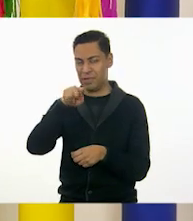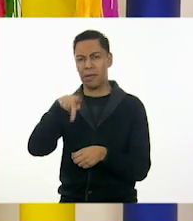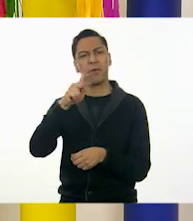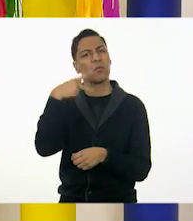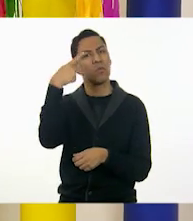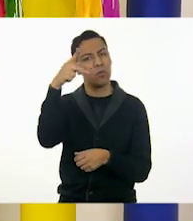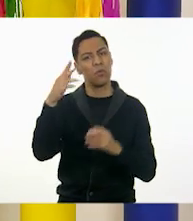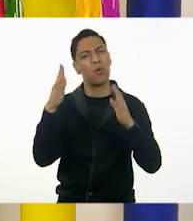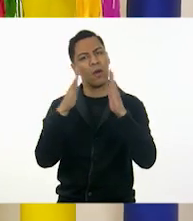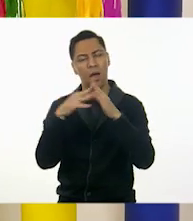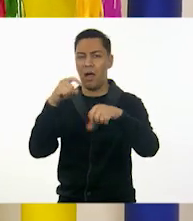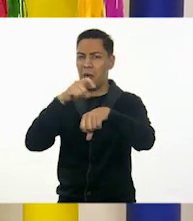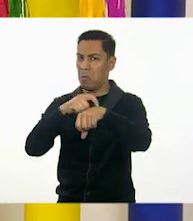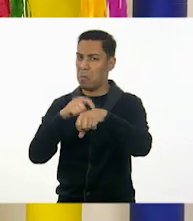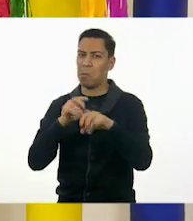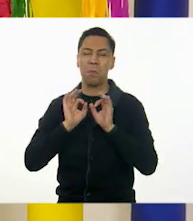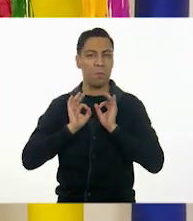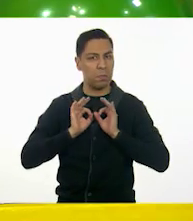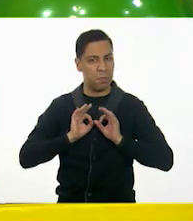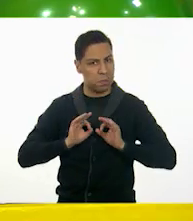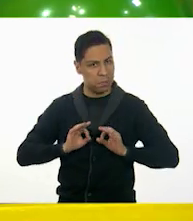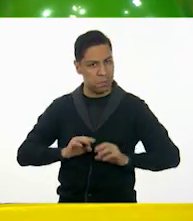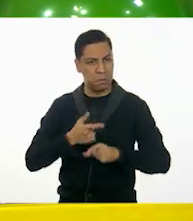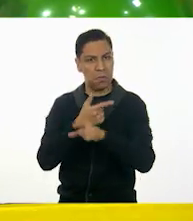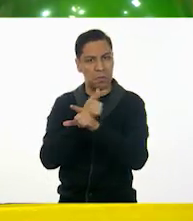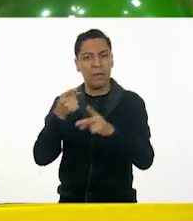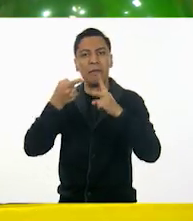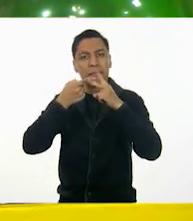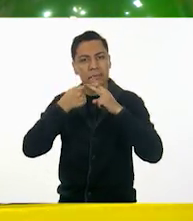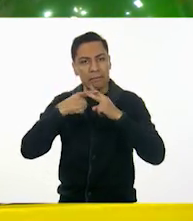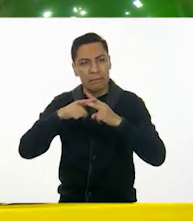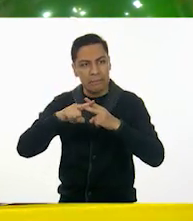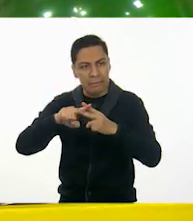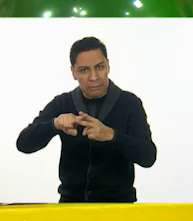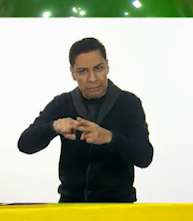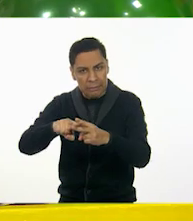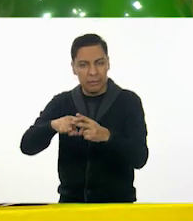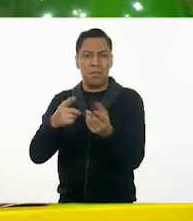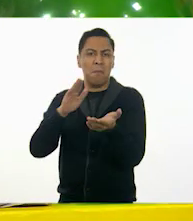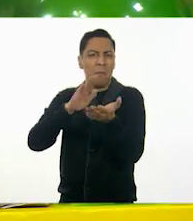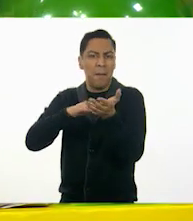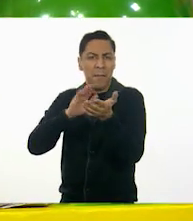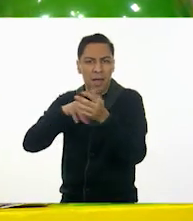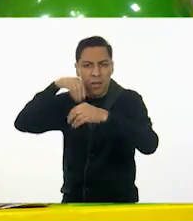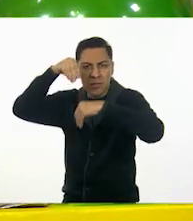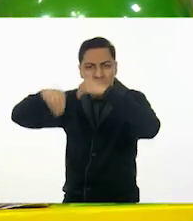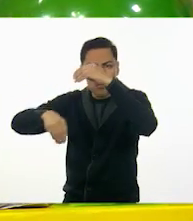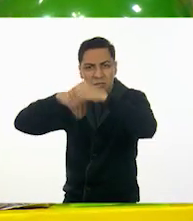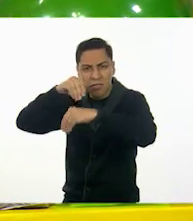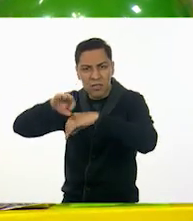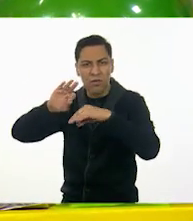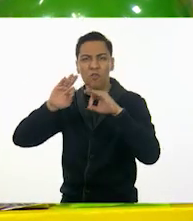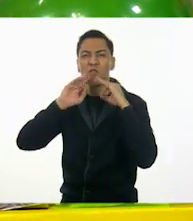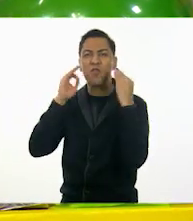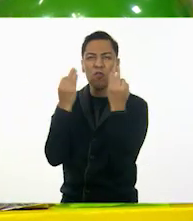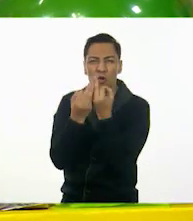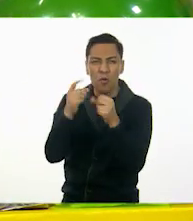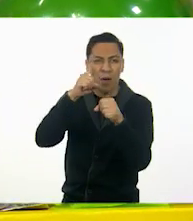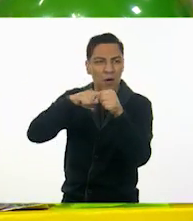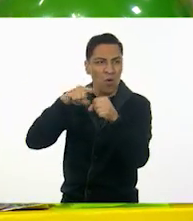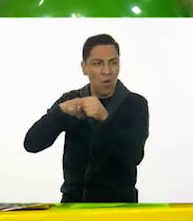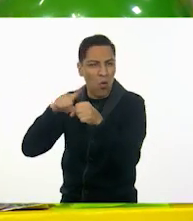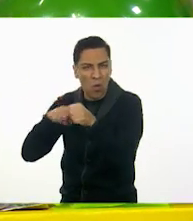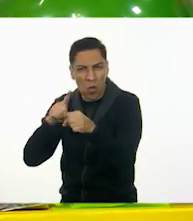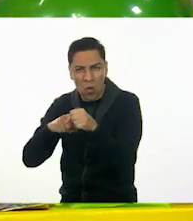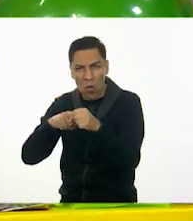casa, con tiempo, pueden ir empezando a ponerle papelitos a su globo y tantas capas como